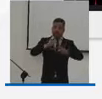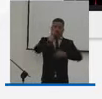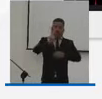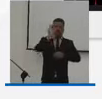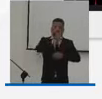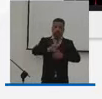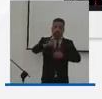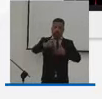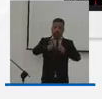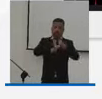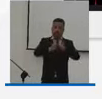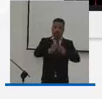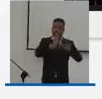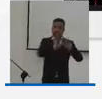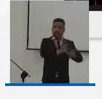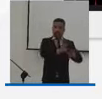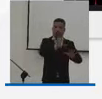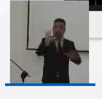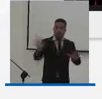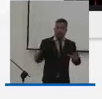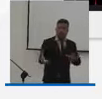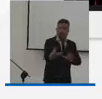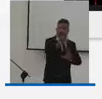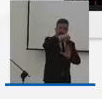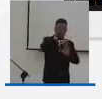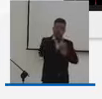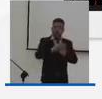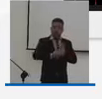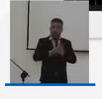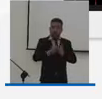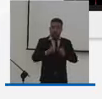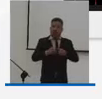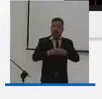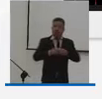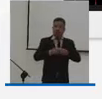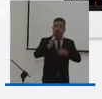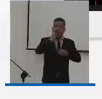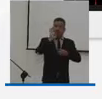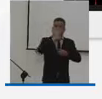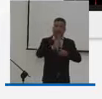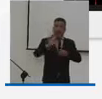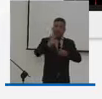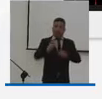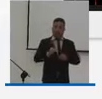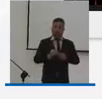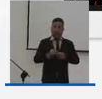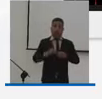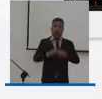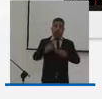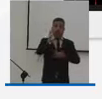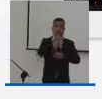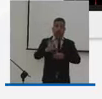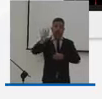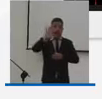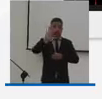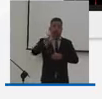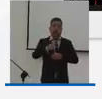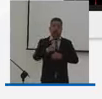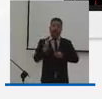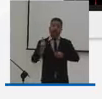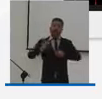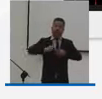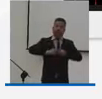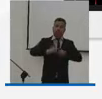Sistema Nacional del Deporte se incluyeron las asociaciones nacionales, departamentales,